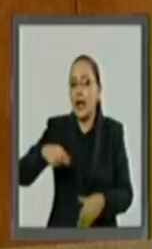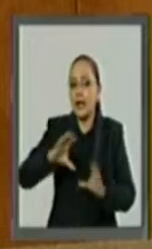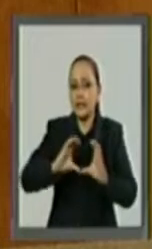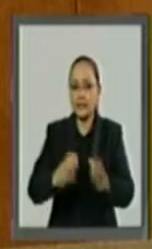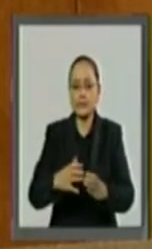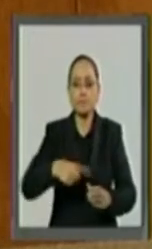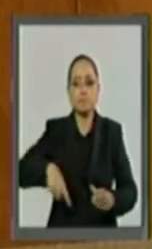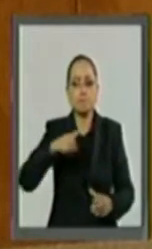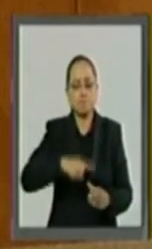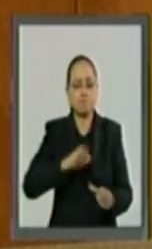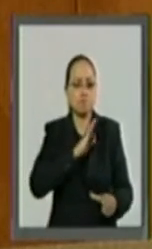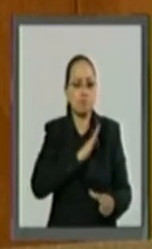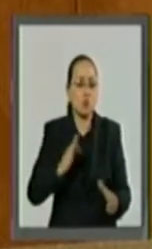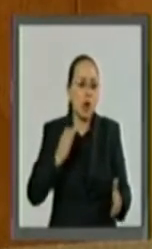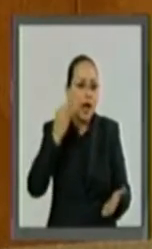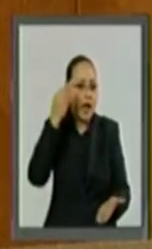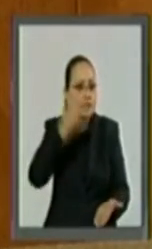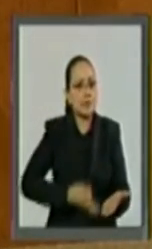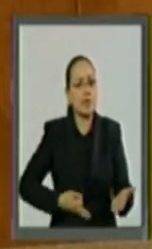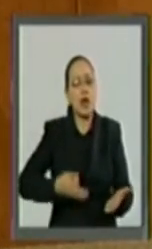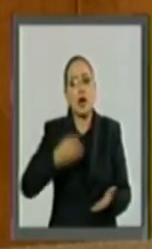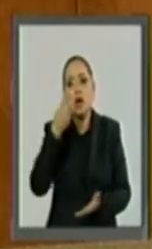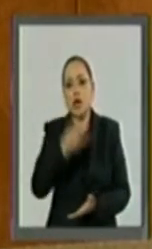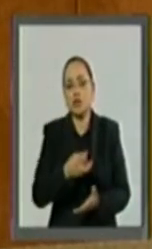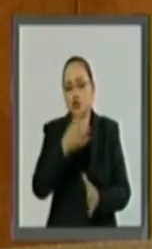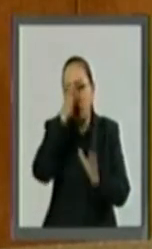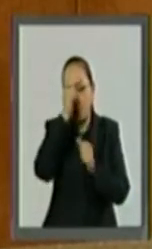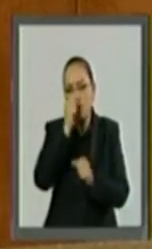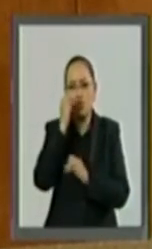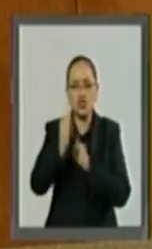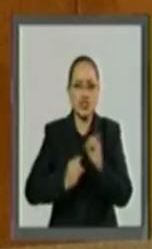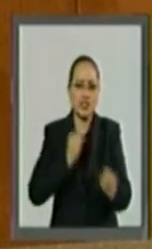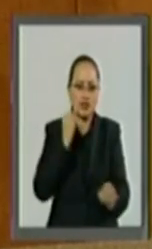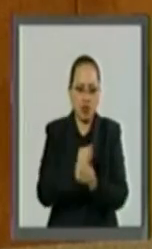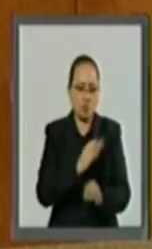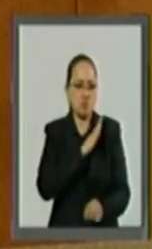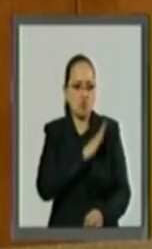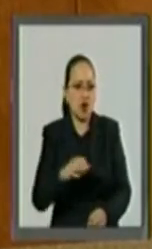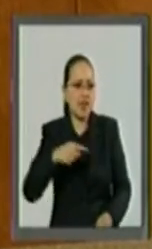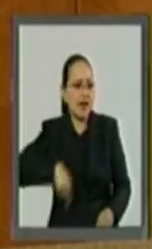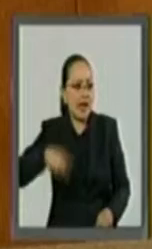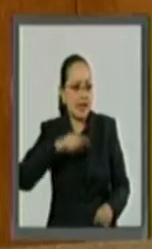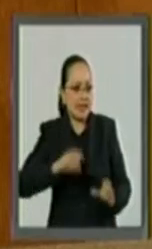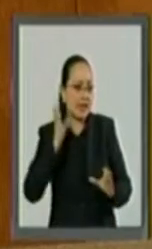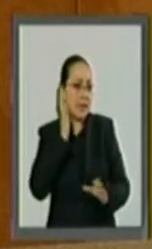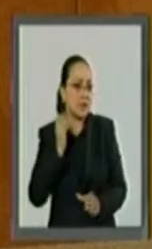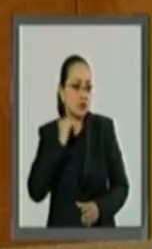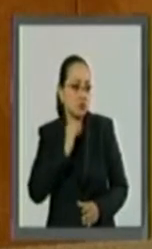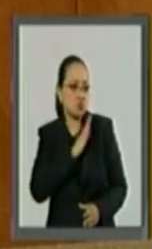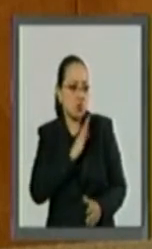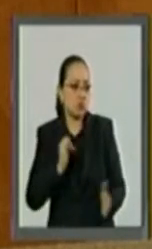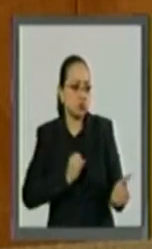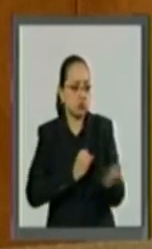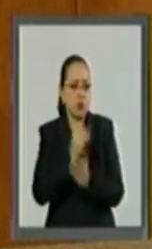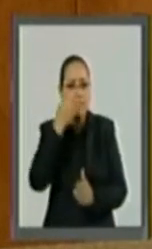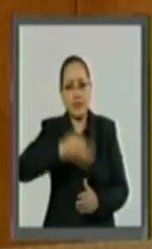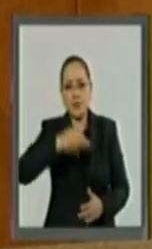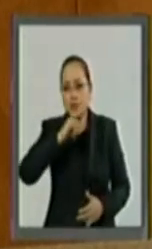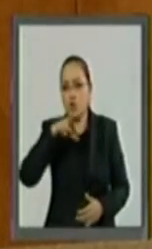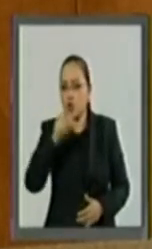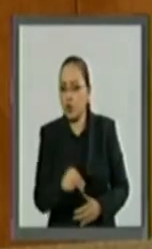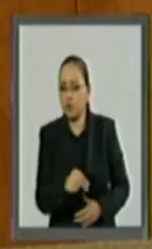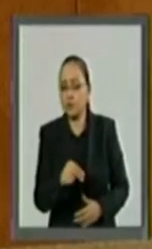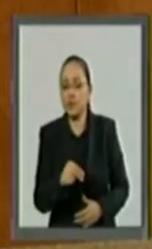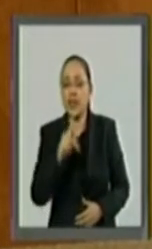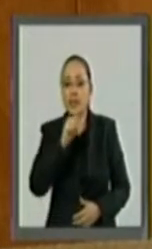para la aprobación de los tratados internacionales. El TPP es un acuerdo